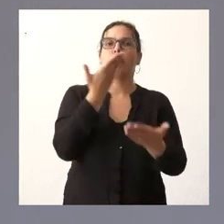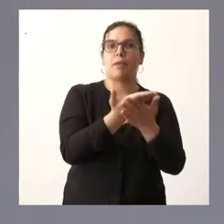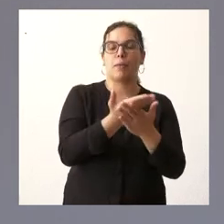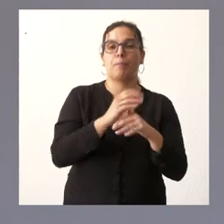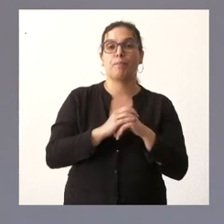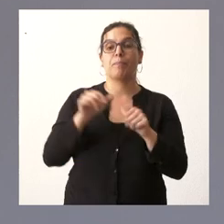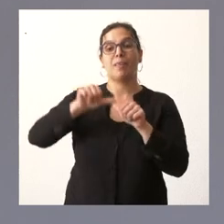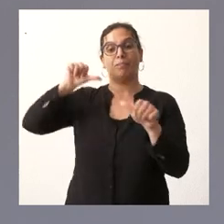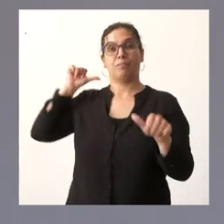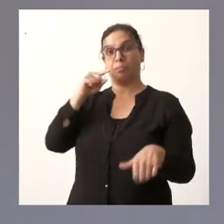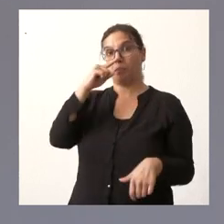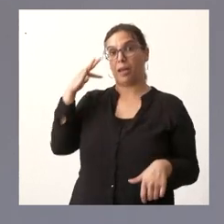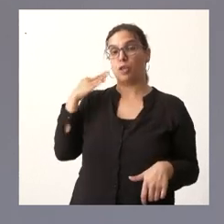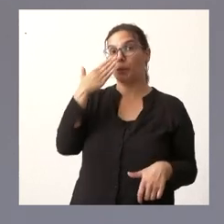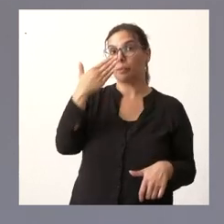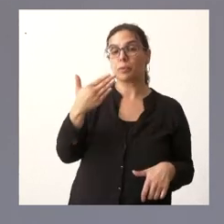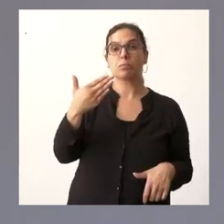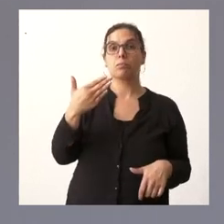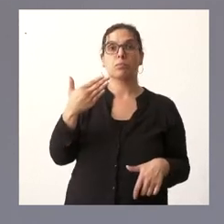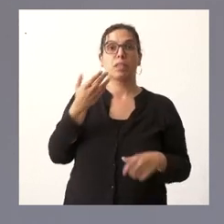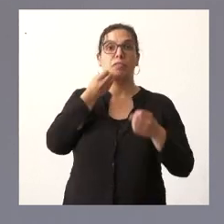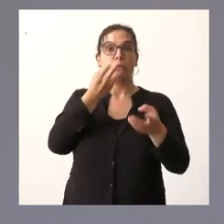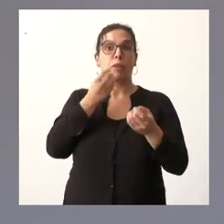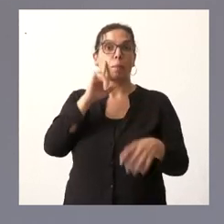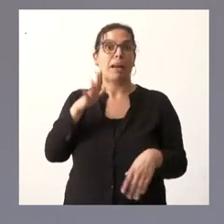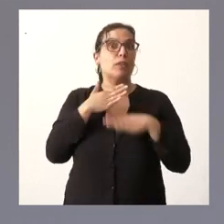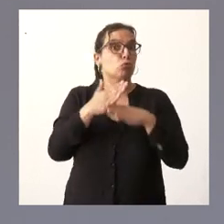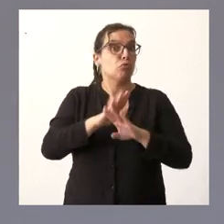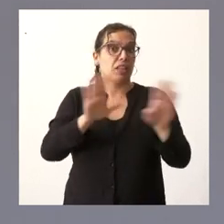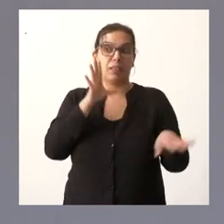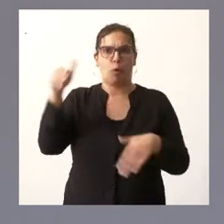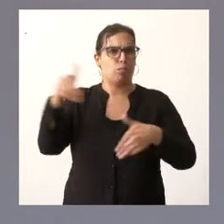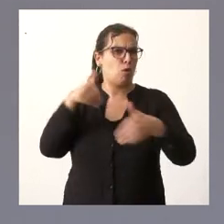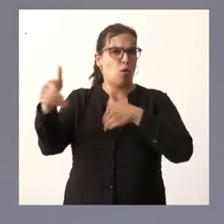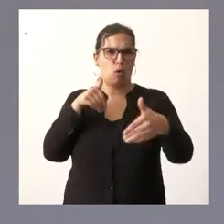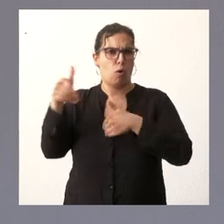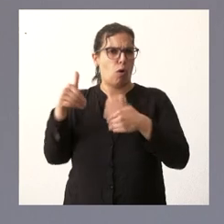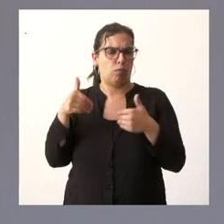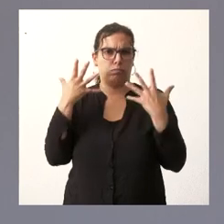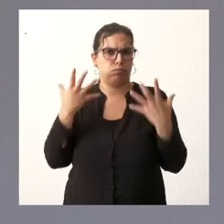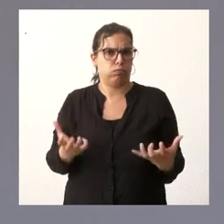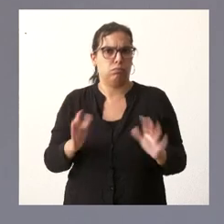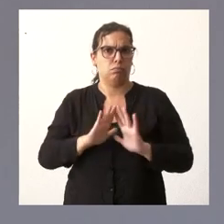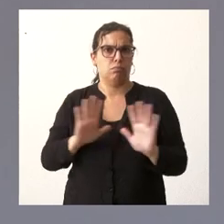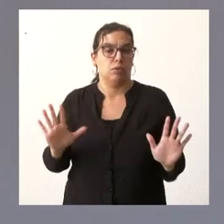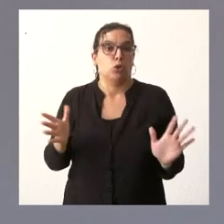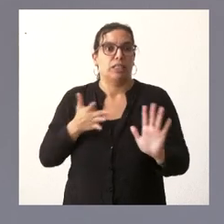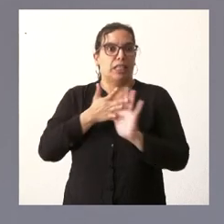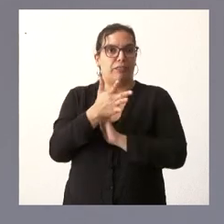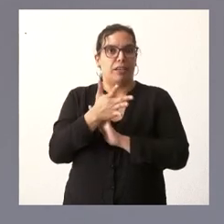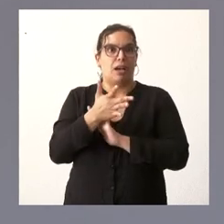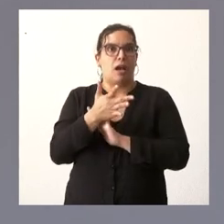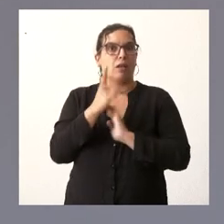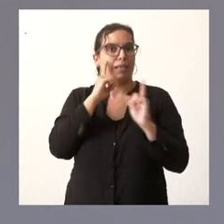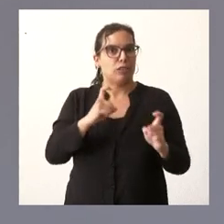anteriores la verdad es que la información ha parecido ser suficiente porque el número de solicitudes ha sido muy numeroso lo que determina que el